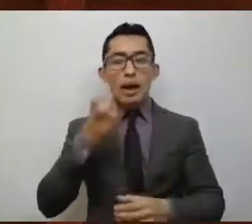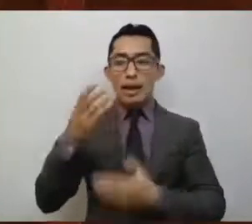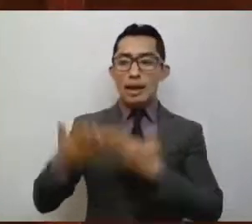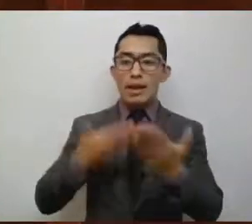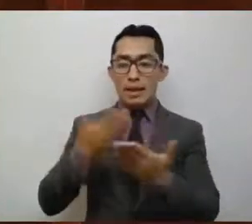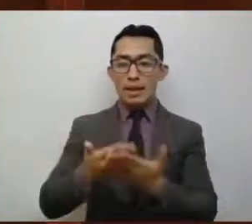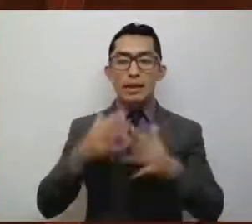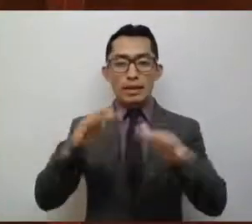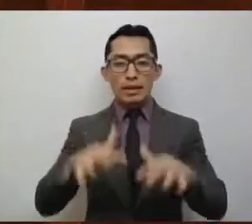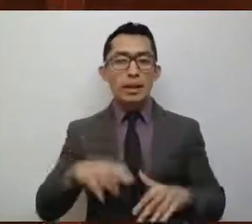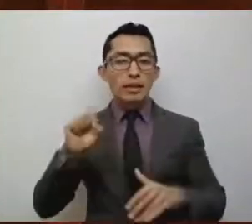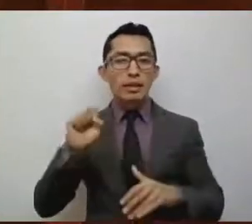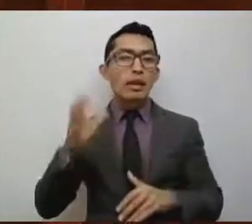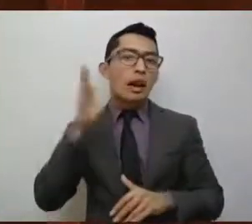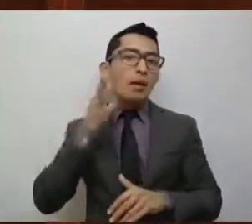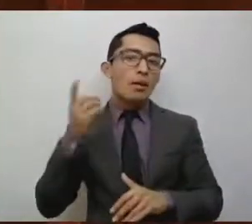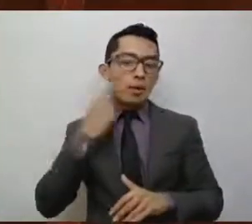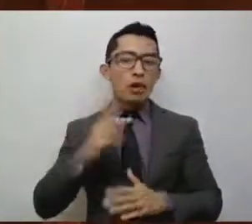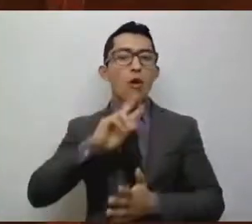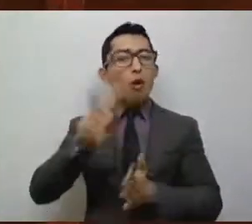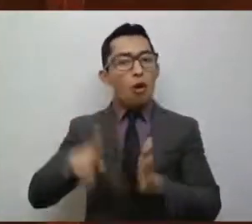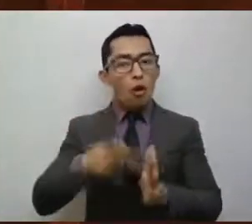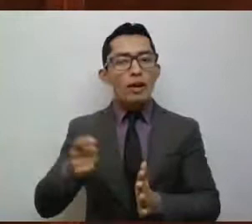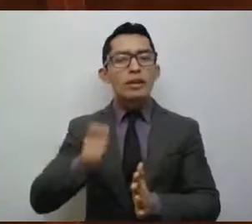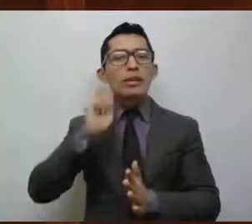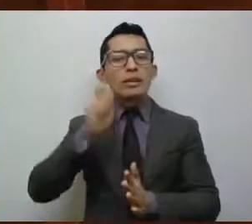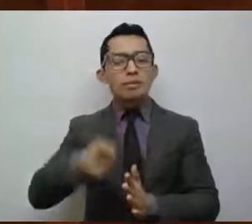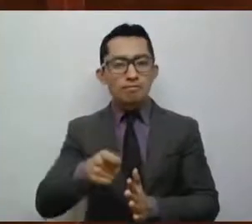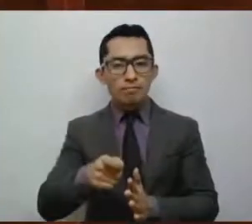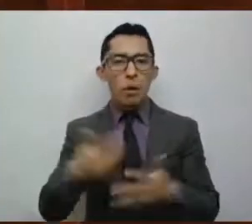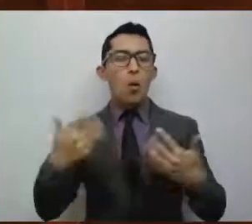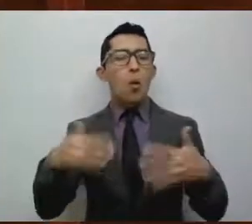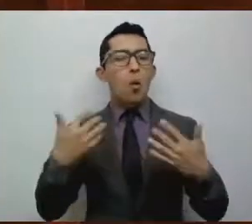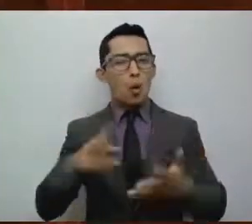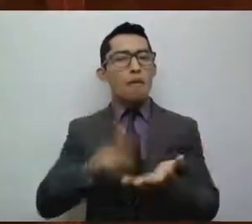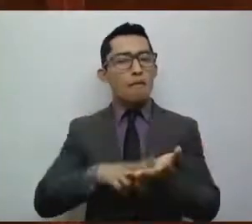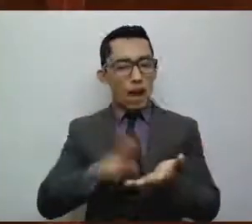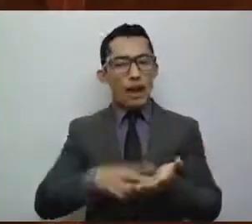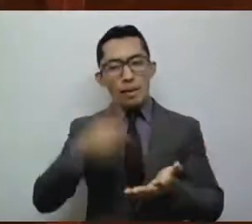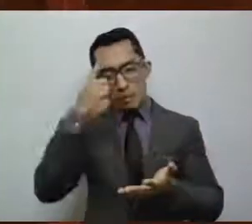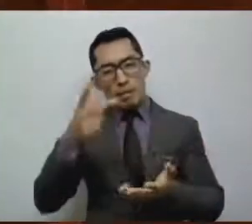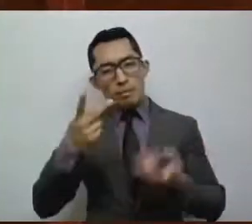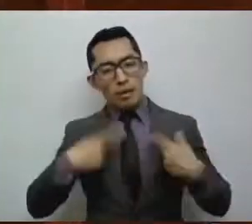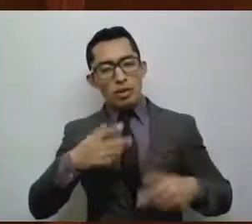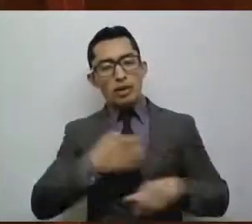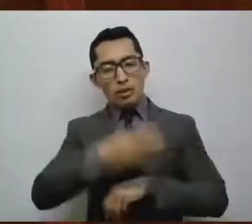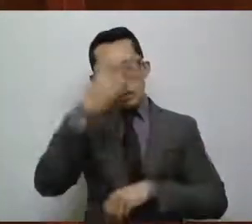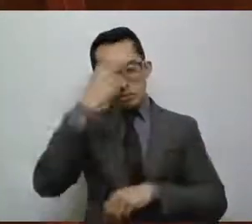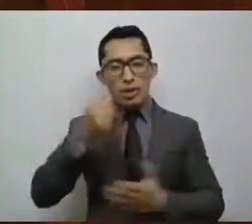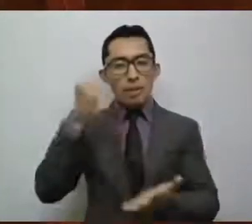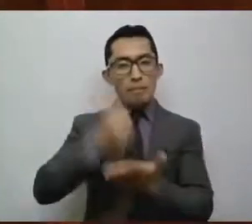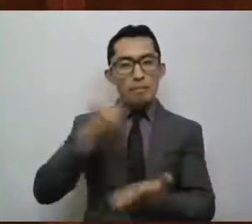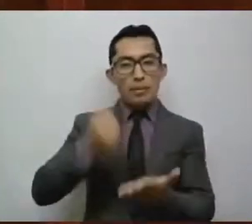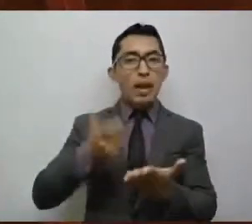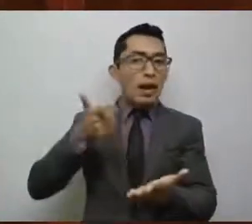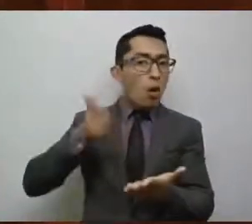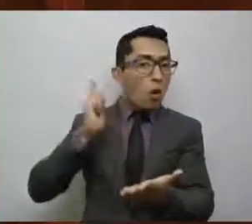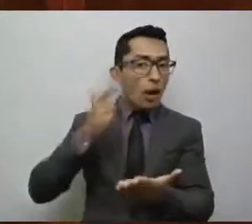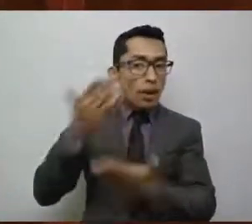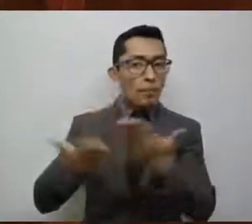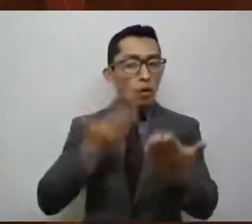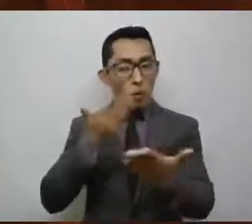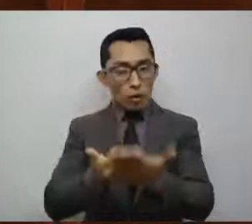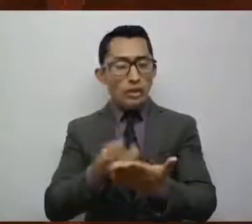legislatura, una vez más, haga historia con la ciudadanía mexiquense, aprobando el presente proyecto de dictamen de